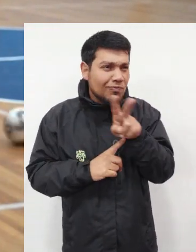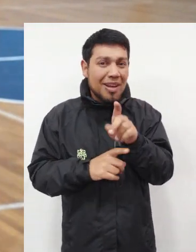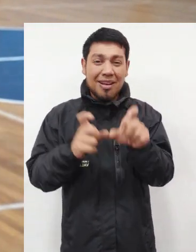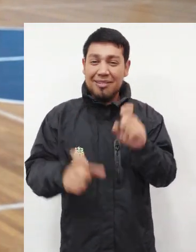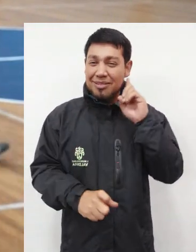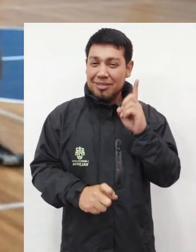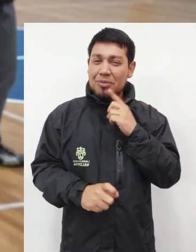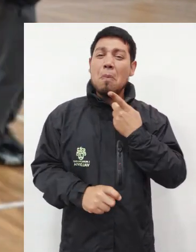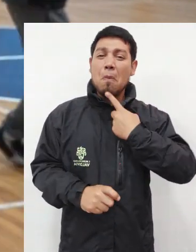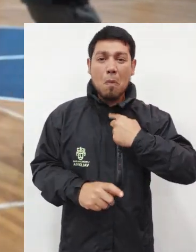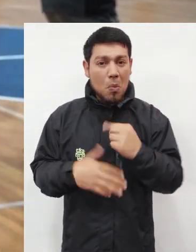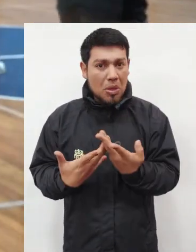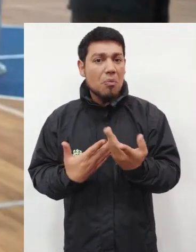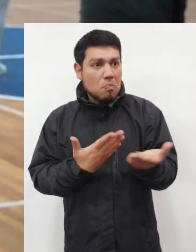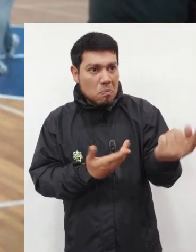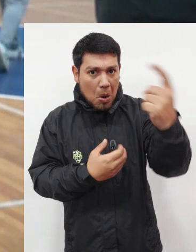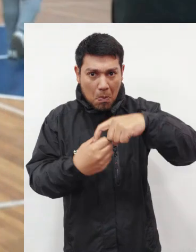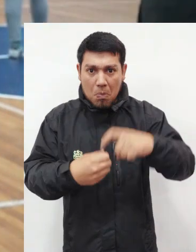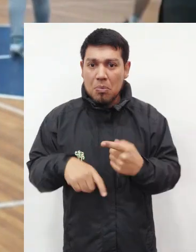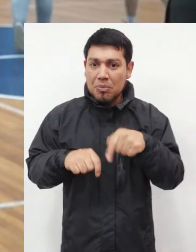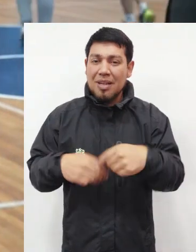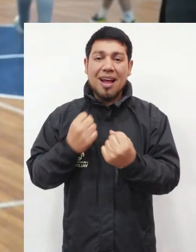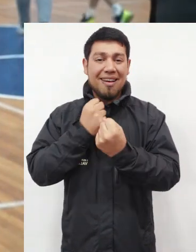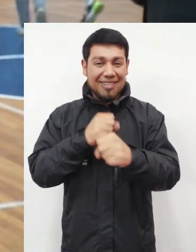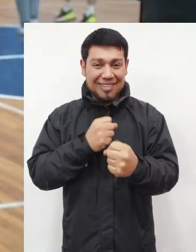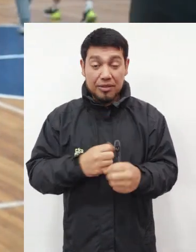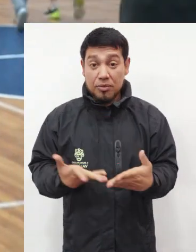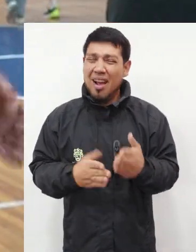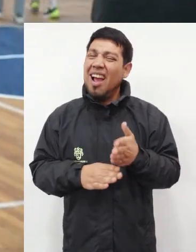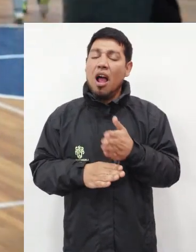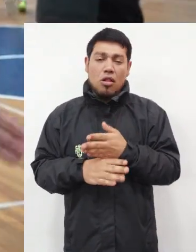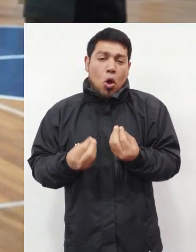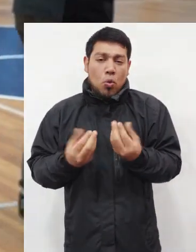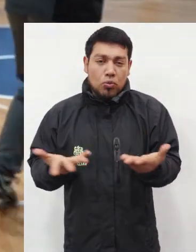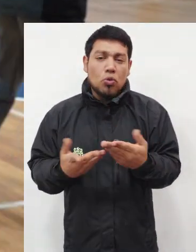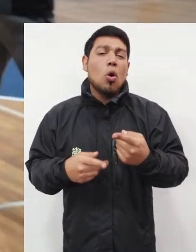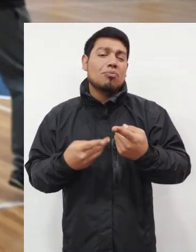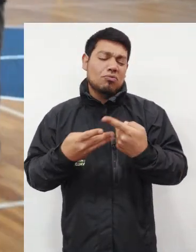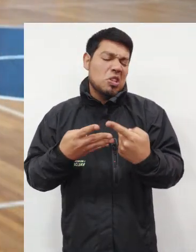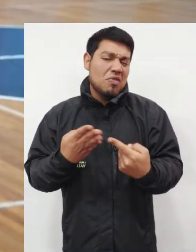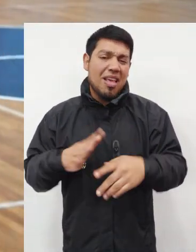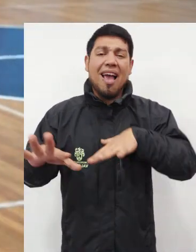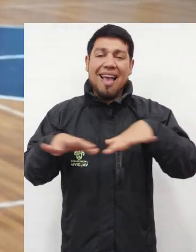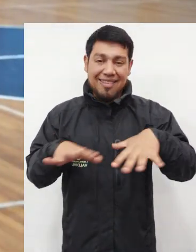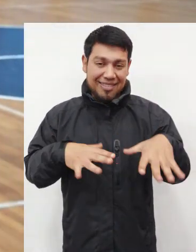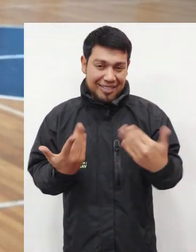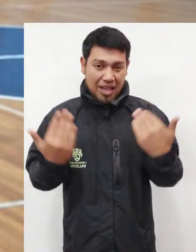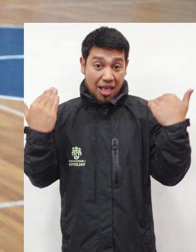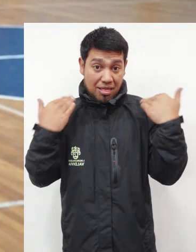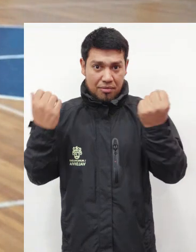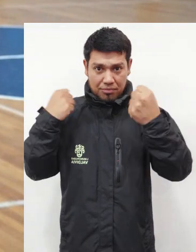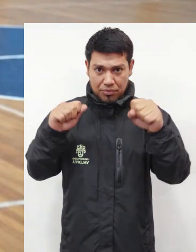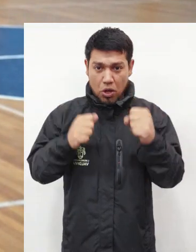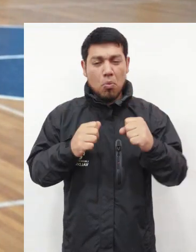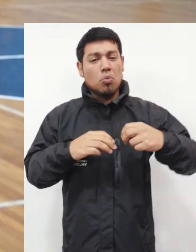alta motivación, las ganas, el interés de poder participar tanto en estos talleres, porque también con las comunidades sordas hemos trabajado en otros